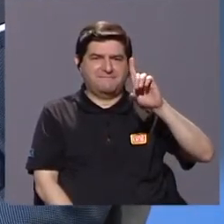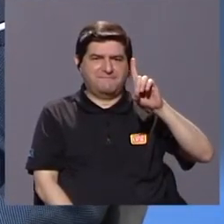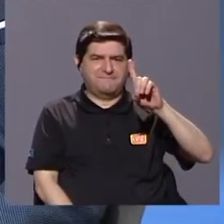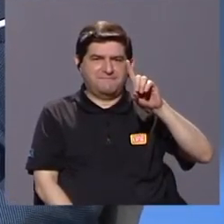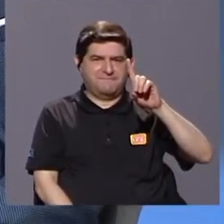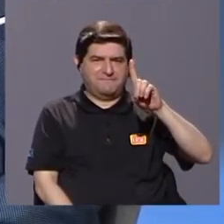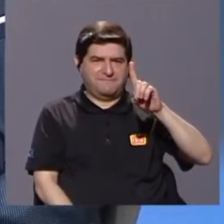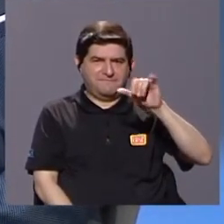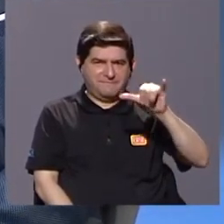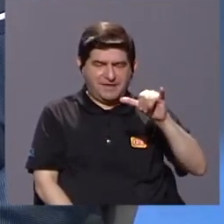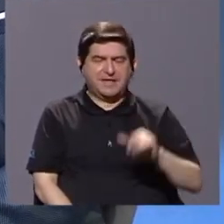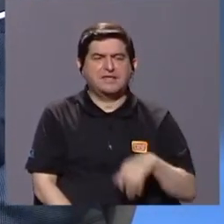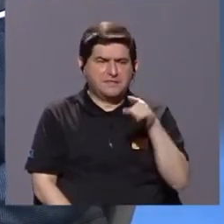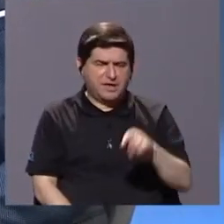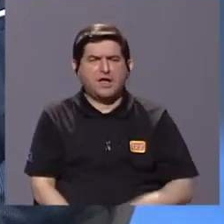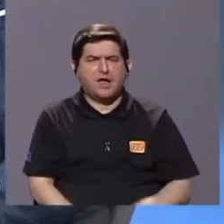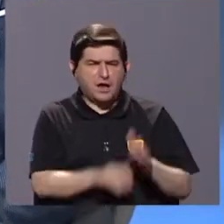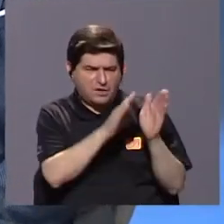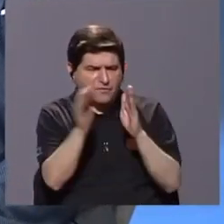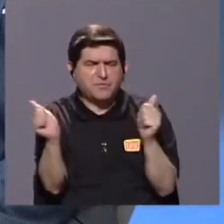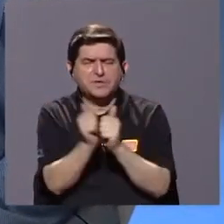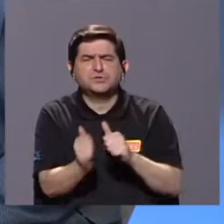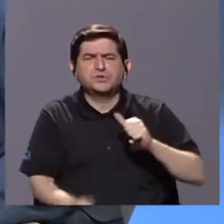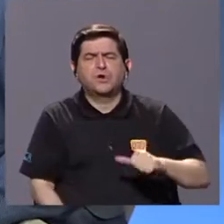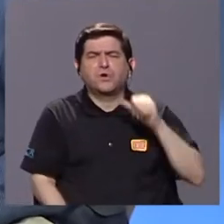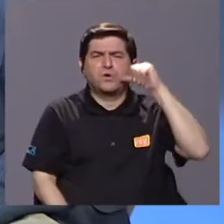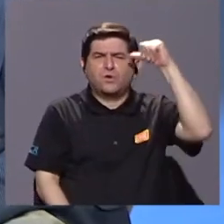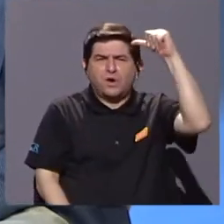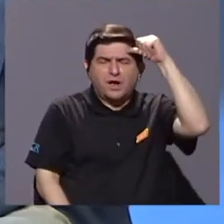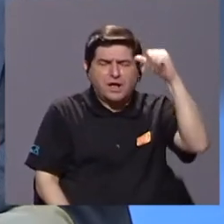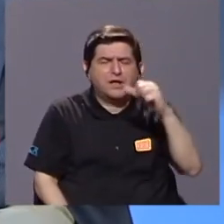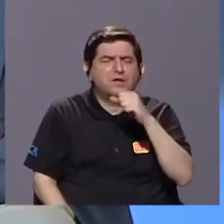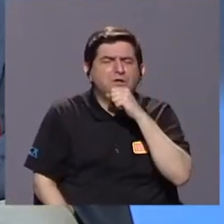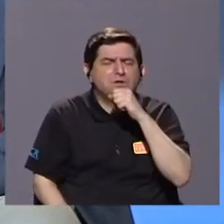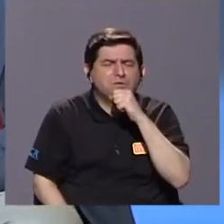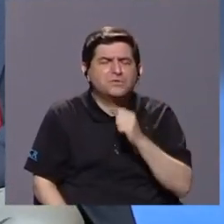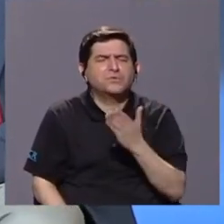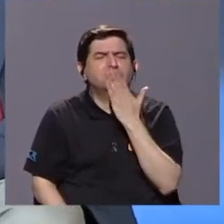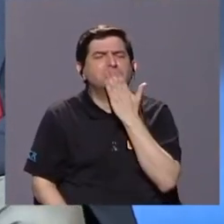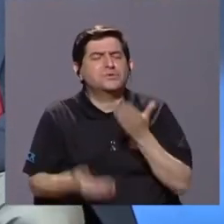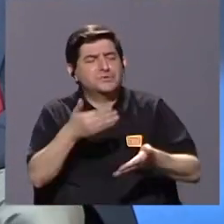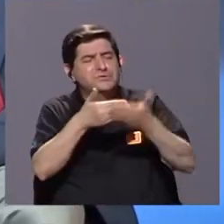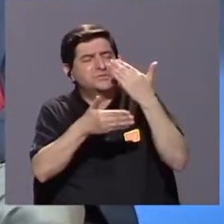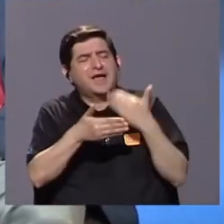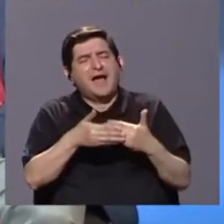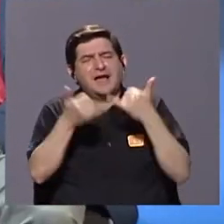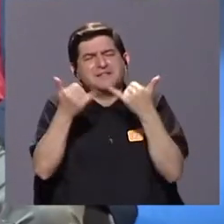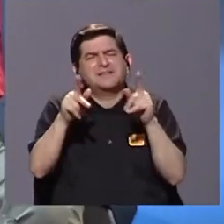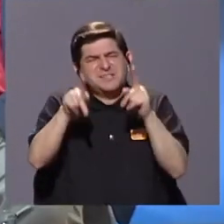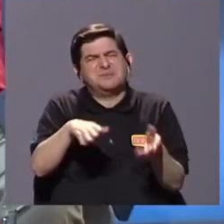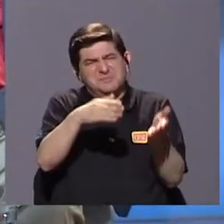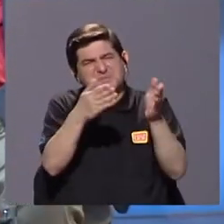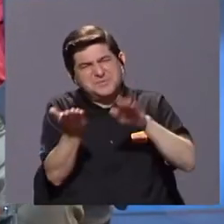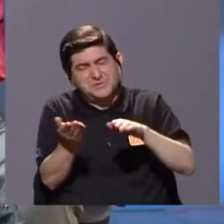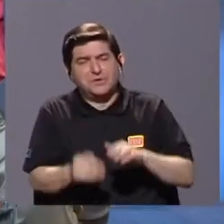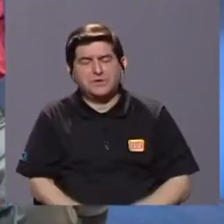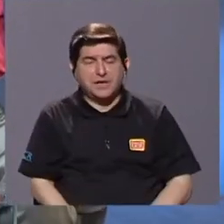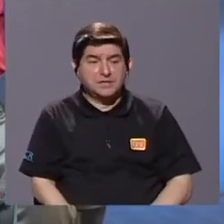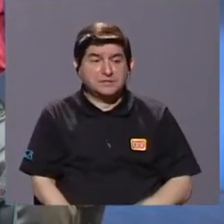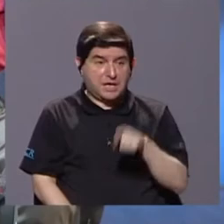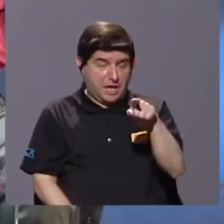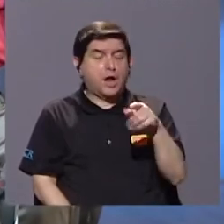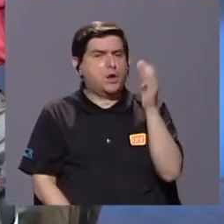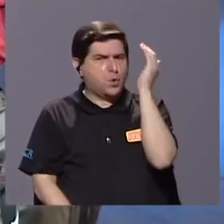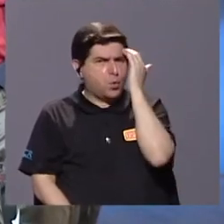él se formó con muchos mayores indígenas, ¿verdad? De antes ya fallecidos y tiene un conocimiento muy grande y